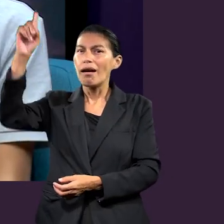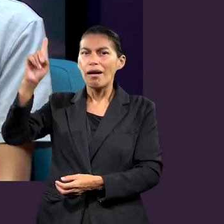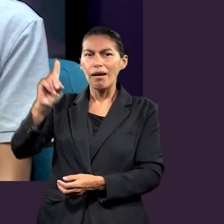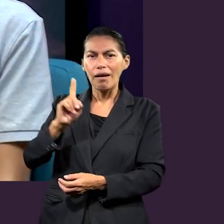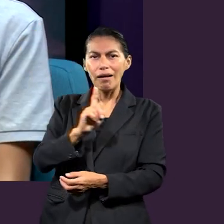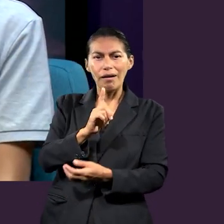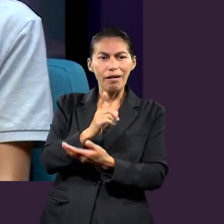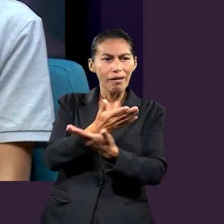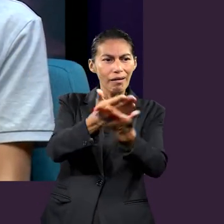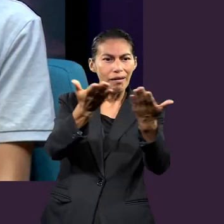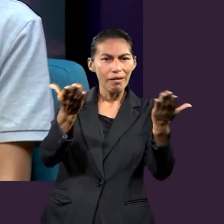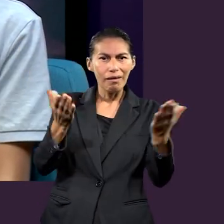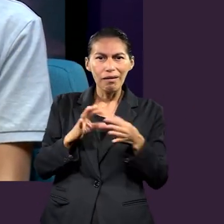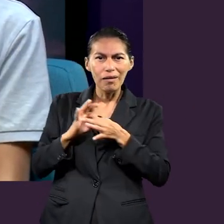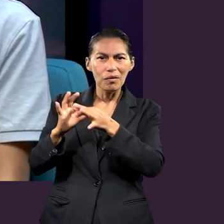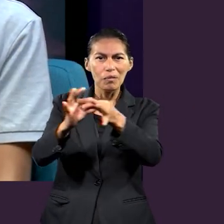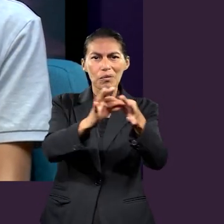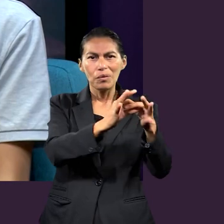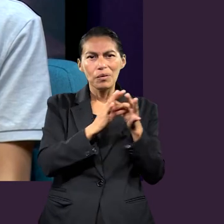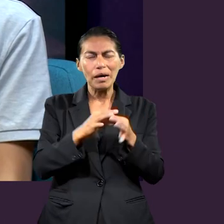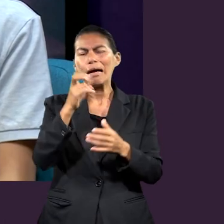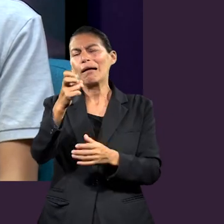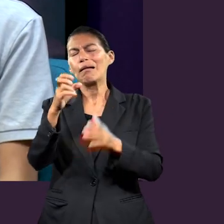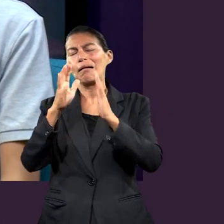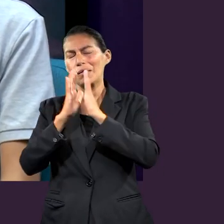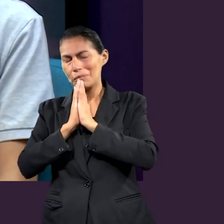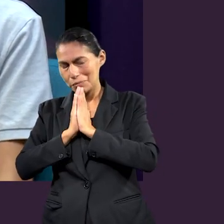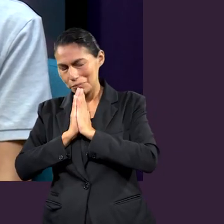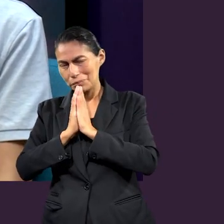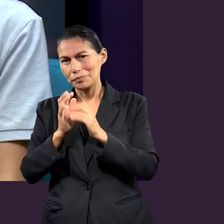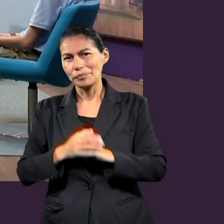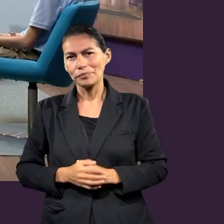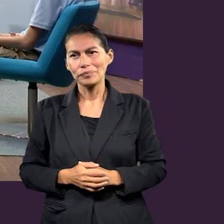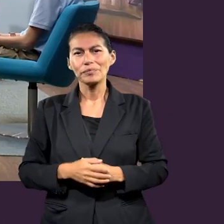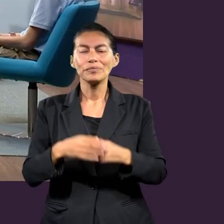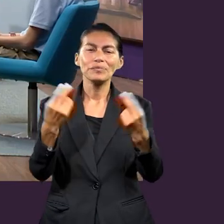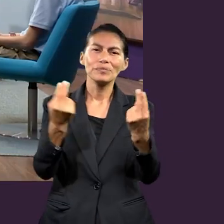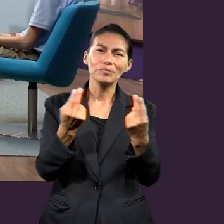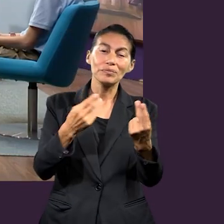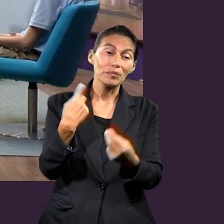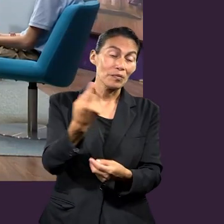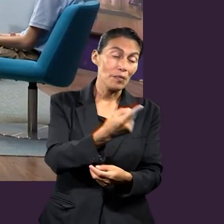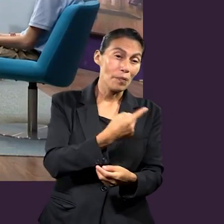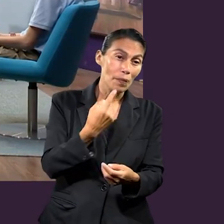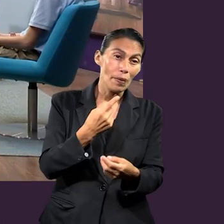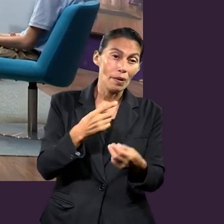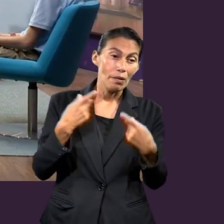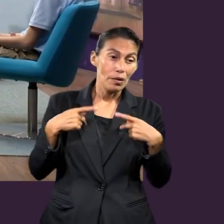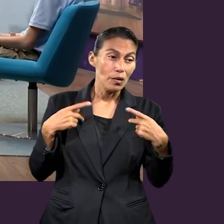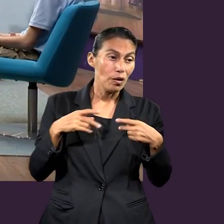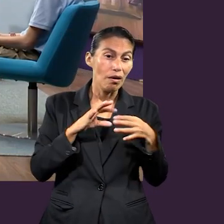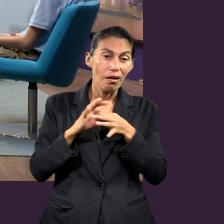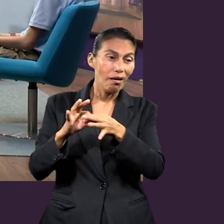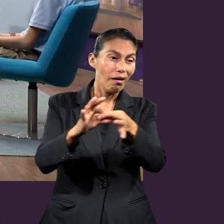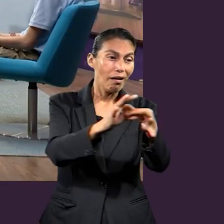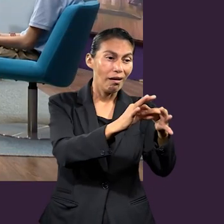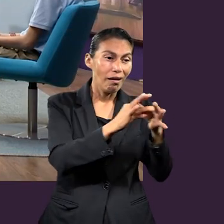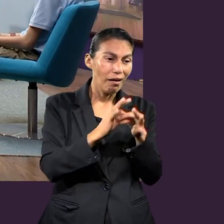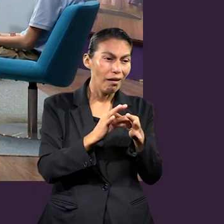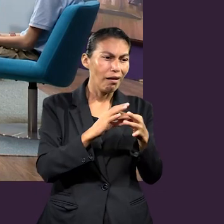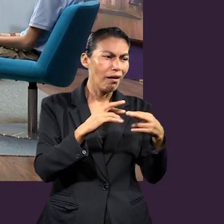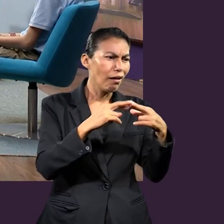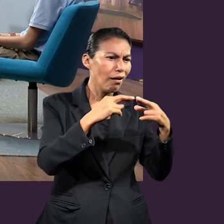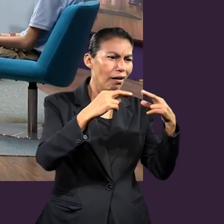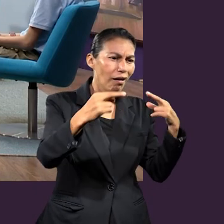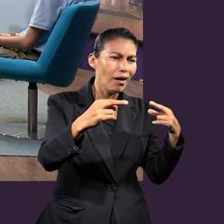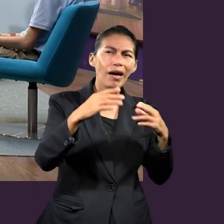esas relaciones, Dios necesita estar en medio de esas relaciones. Amén. Amén. Es necesario que, al